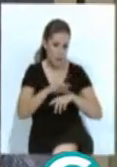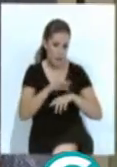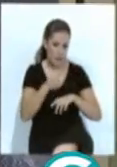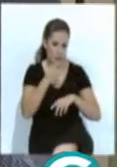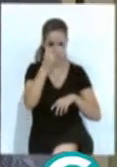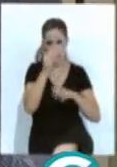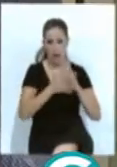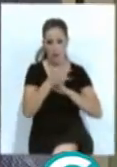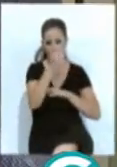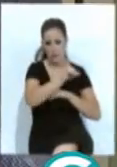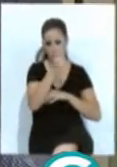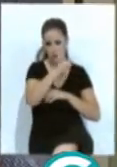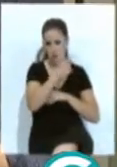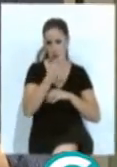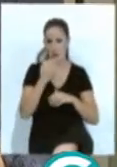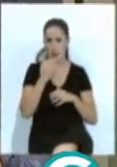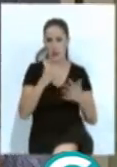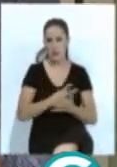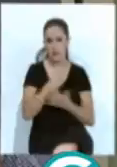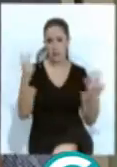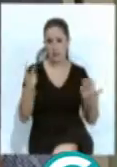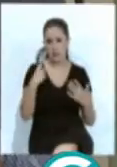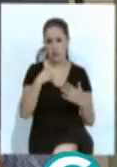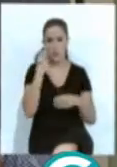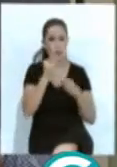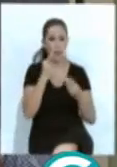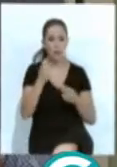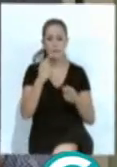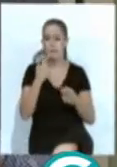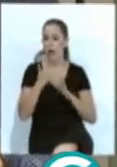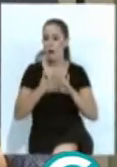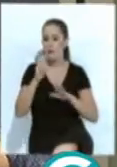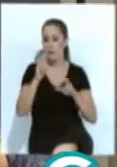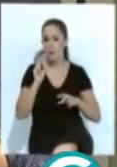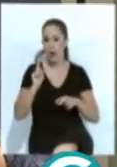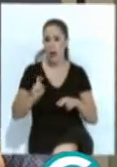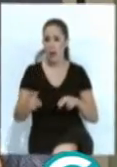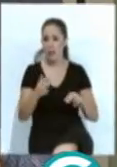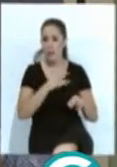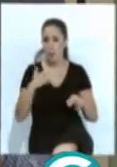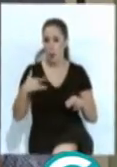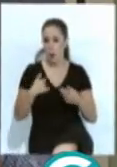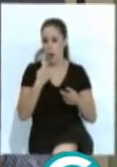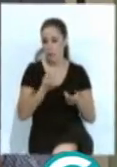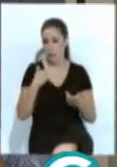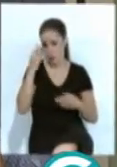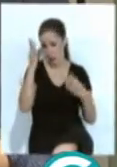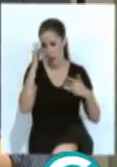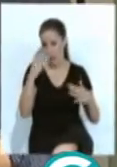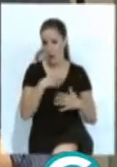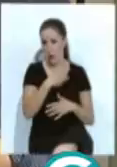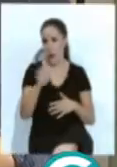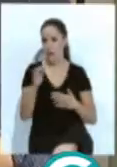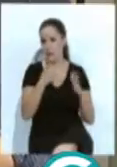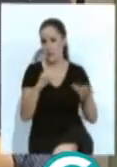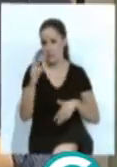chico de 17 años de los problemas de cáncer de pulmón, que ellos se imaginan una persona de 40, 50, 60 años, pues como que lo ven